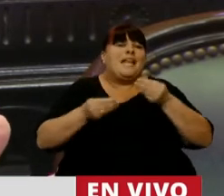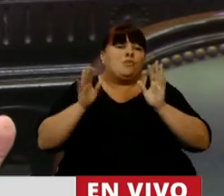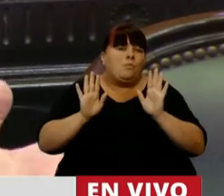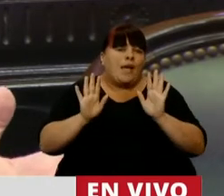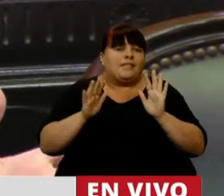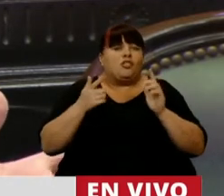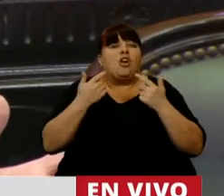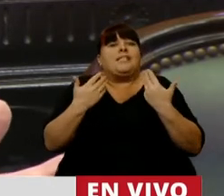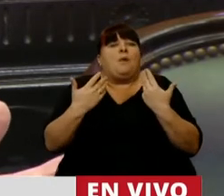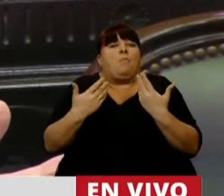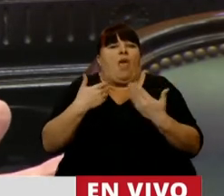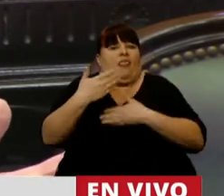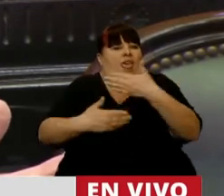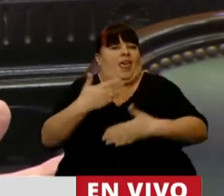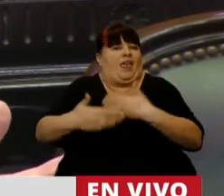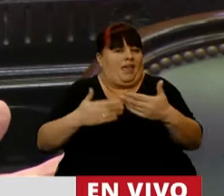posible.